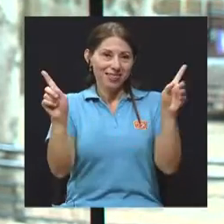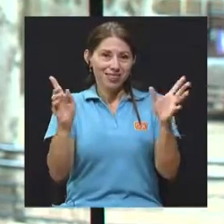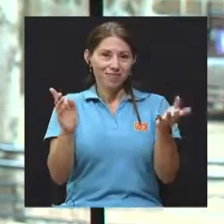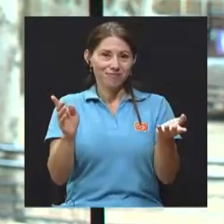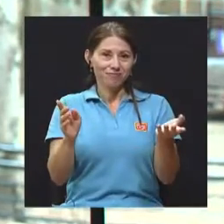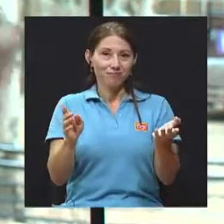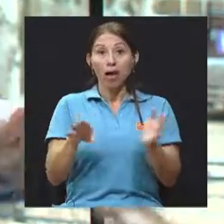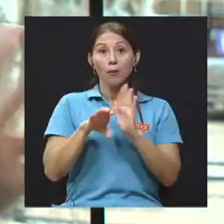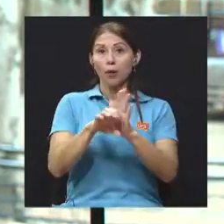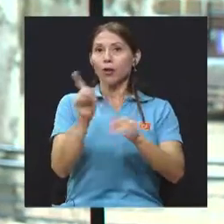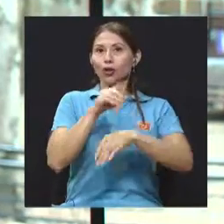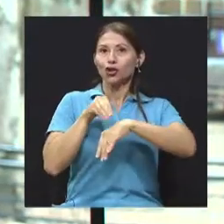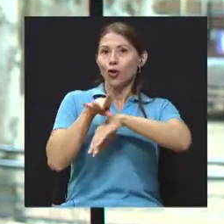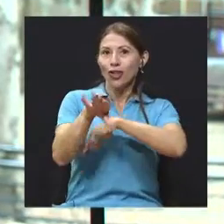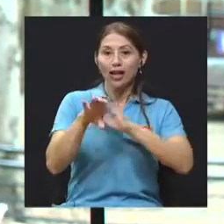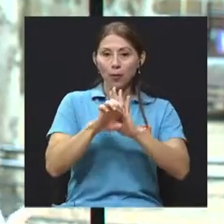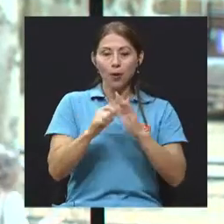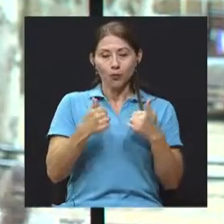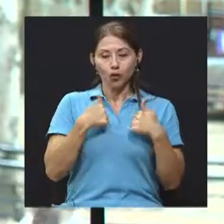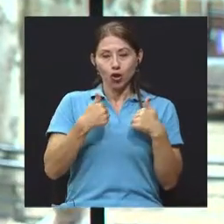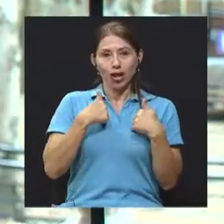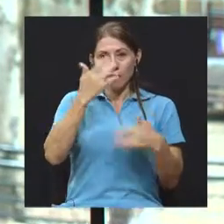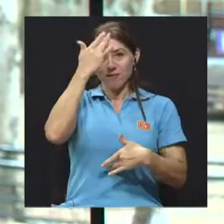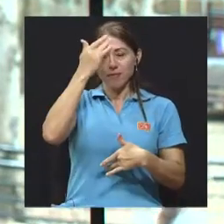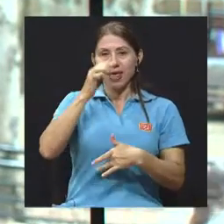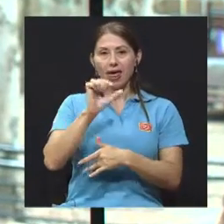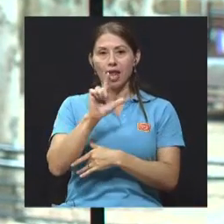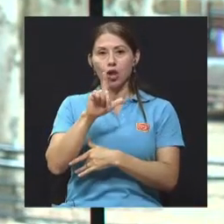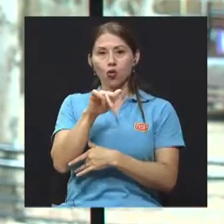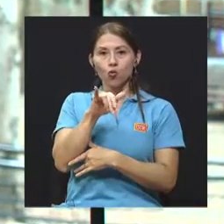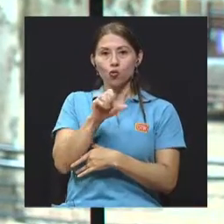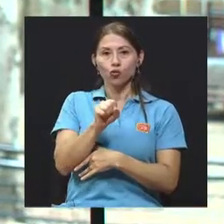Digamos, si usted no tiene lupus, ya la pasa con lupus, si no, no se contagia.